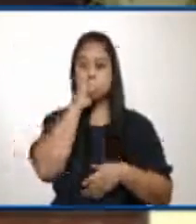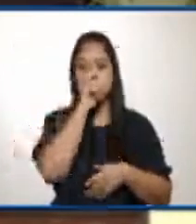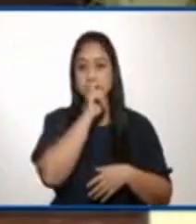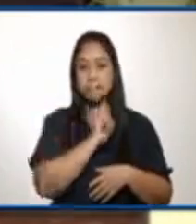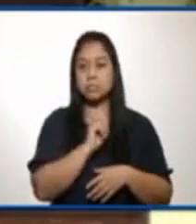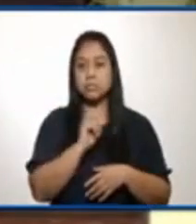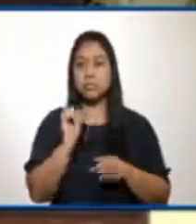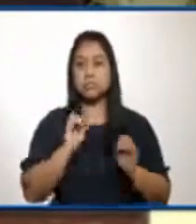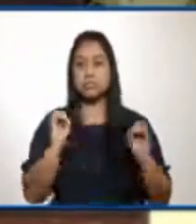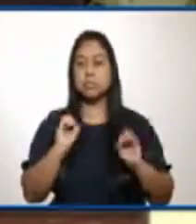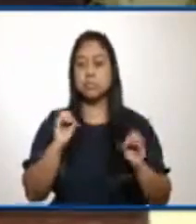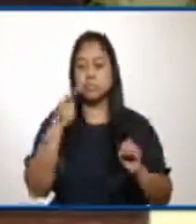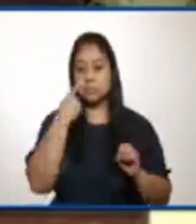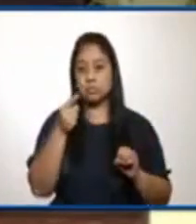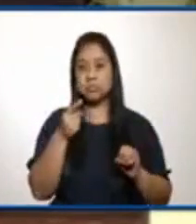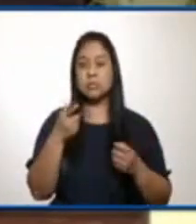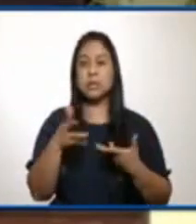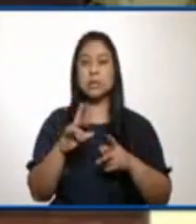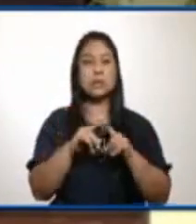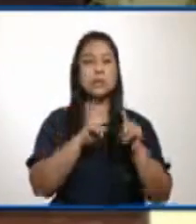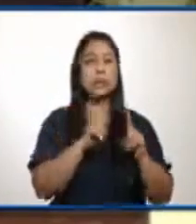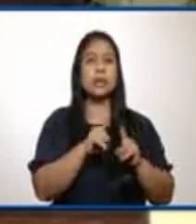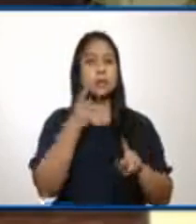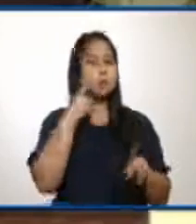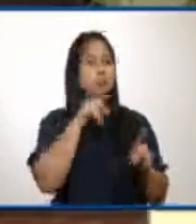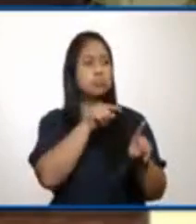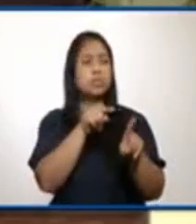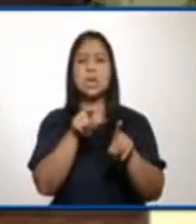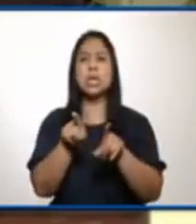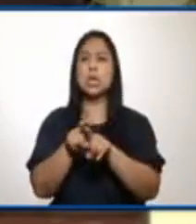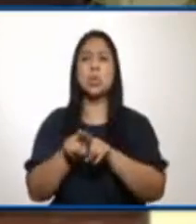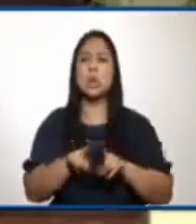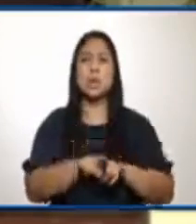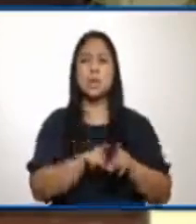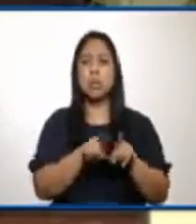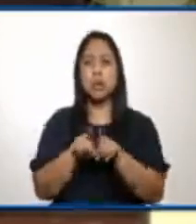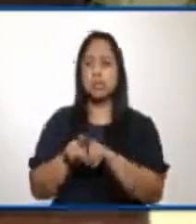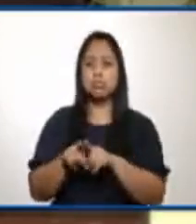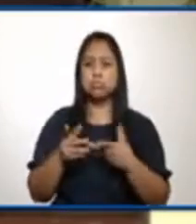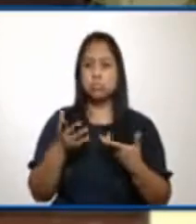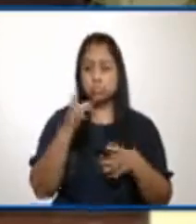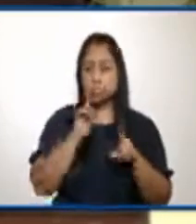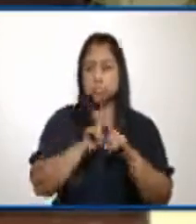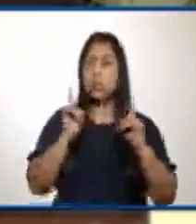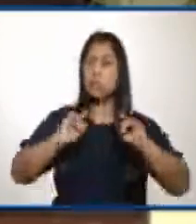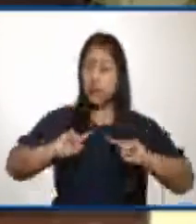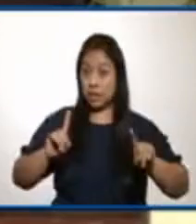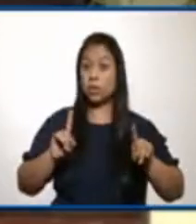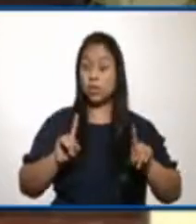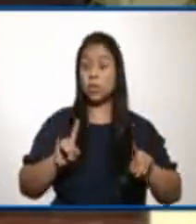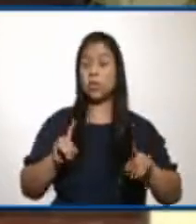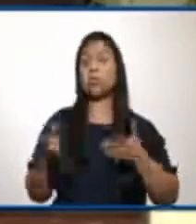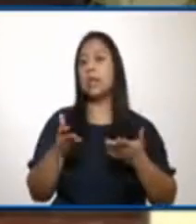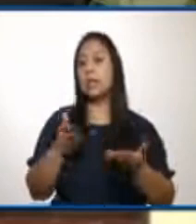detectado la cepa diferente que ha estado circulando en otros países, sin embargo, eso no nos dice que